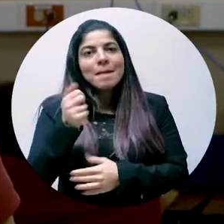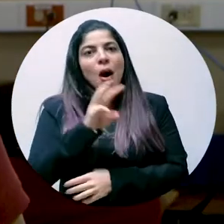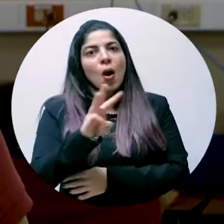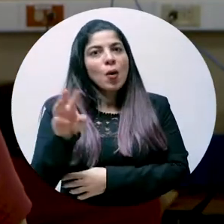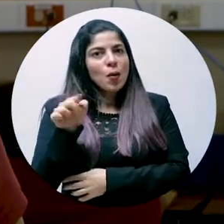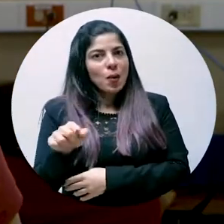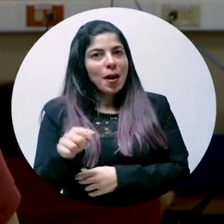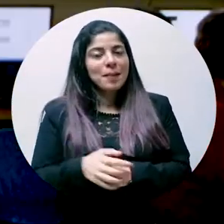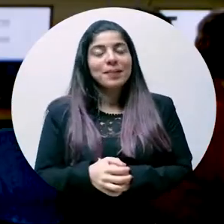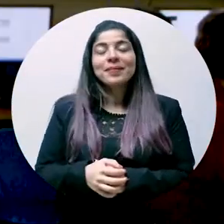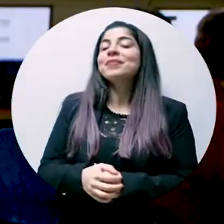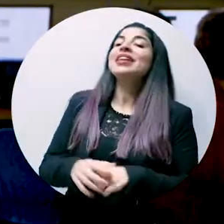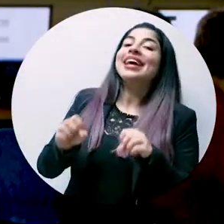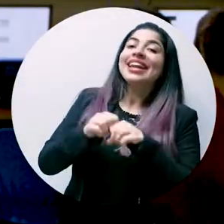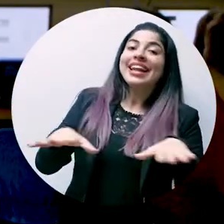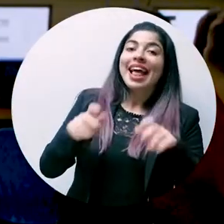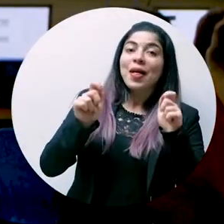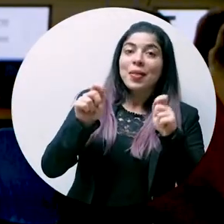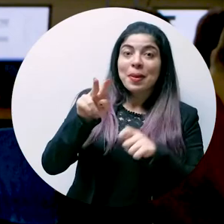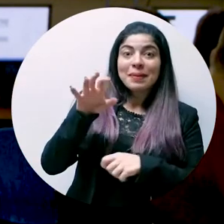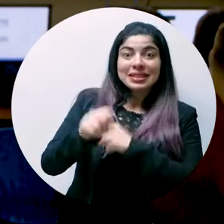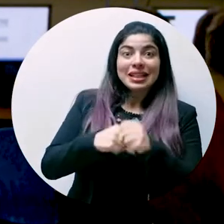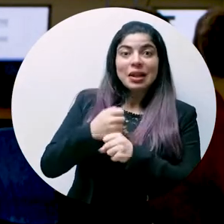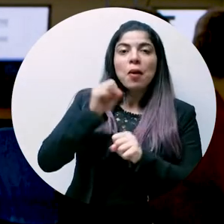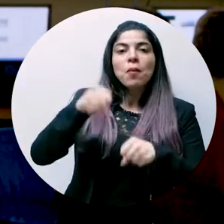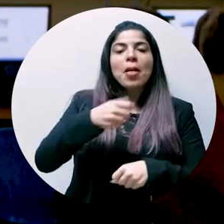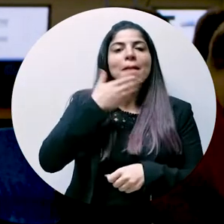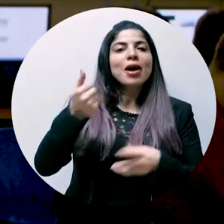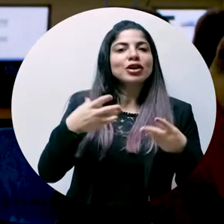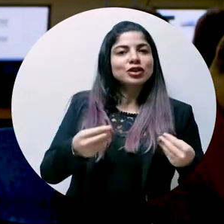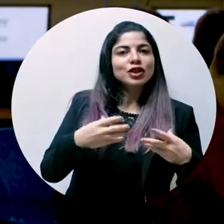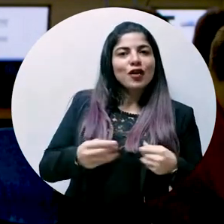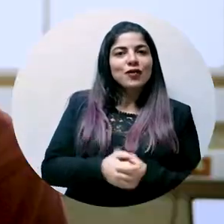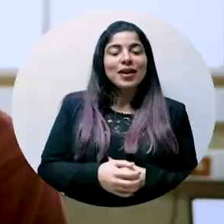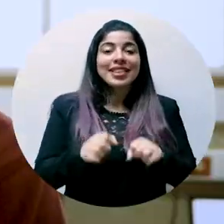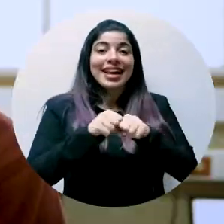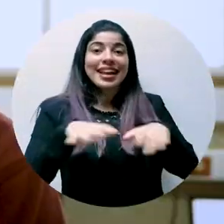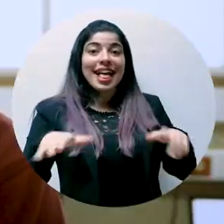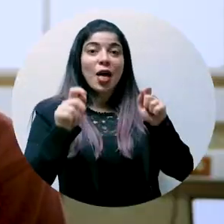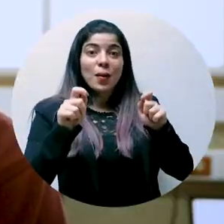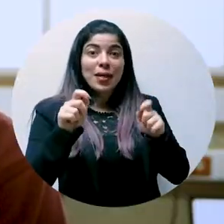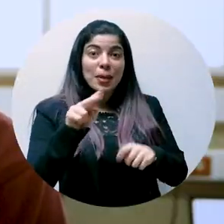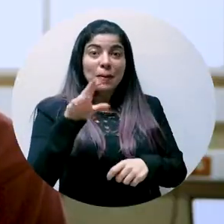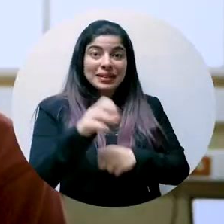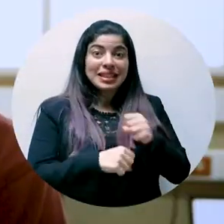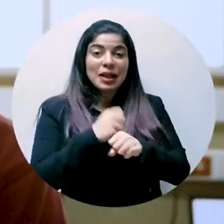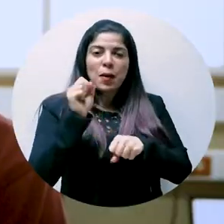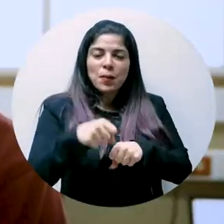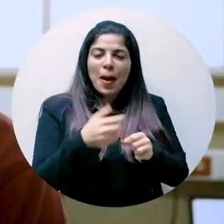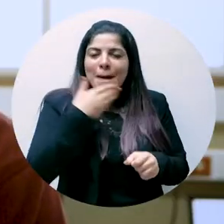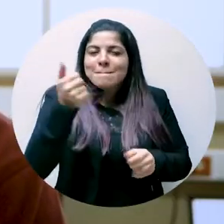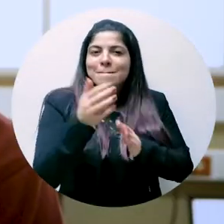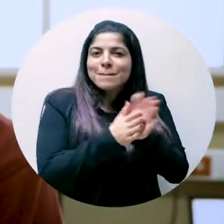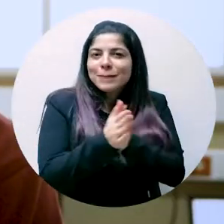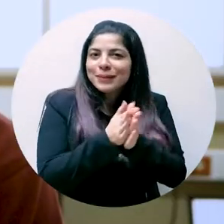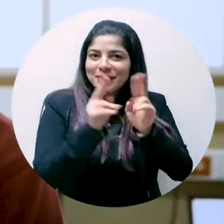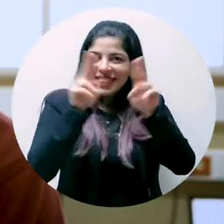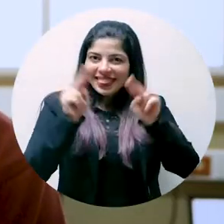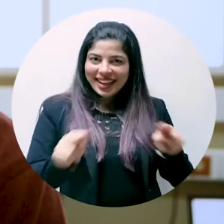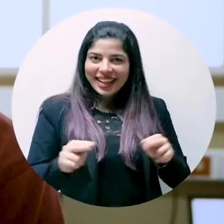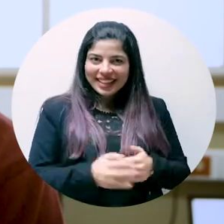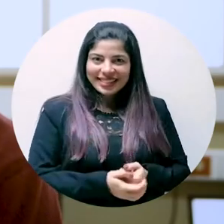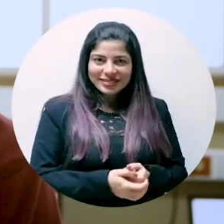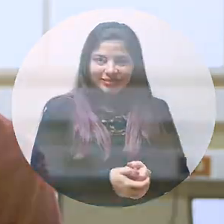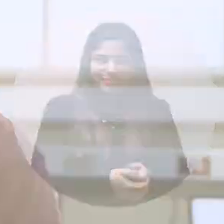crear mejores sitios web La red educativa Bicentenario me permite crear mejor software Con la red educativa Bicentenario le podemos sacar el mejor